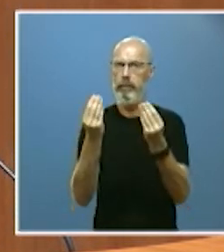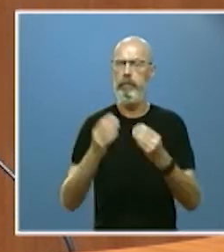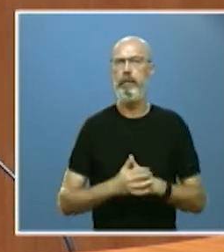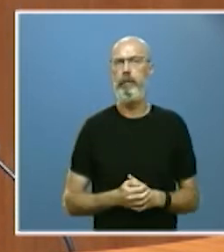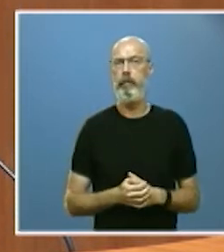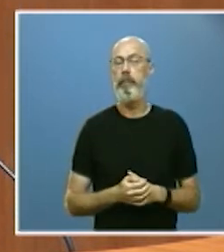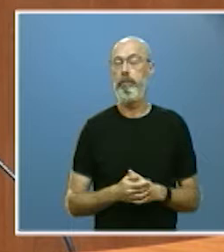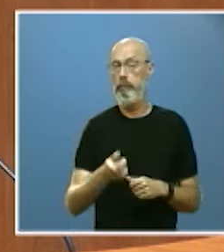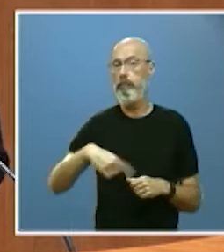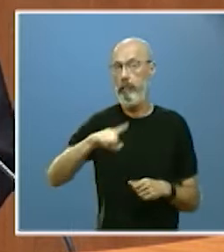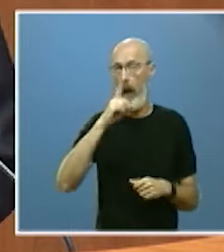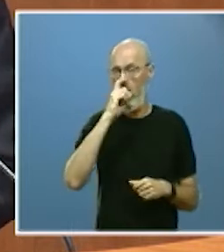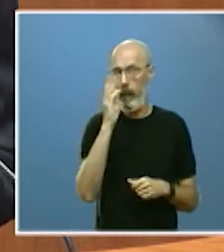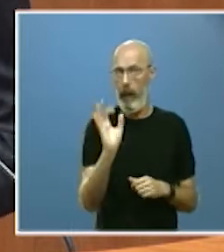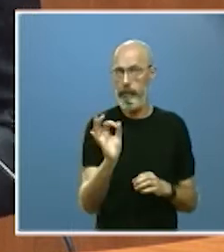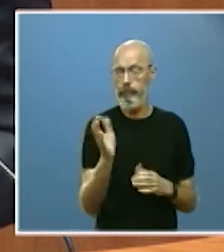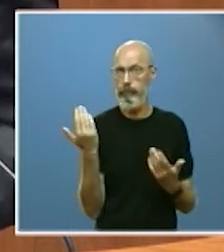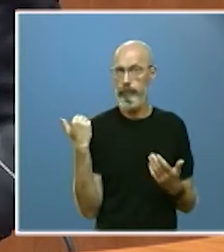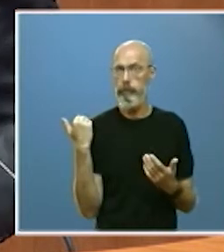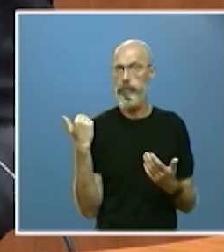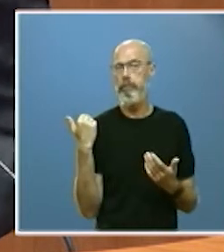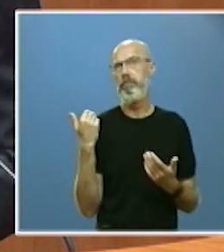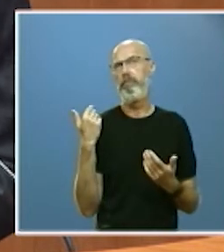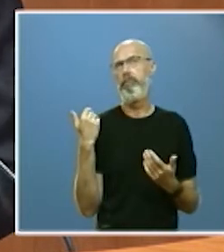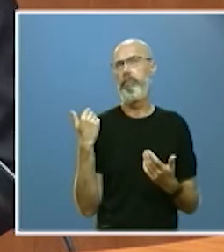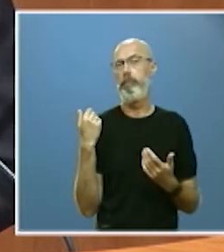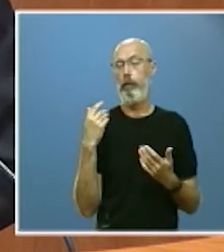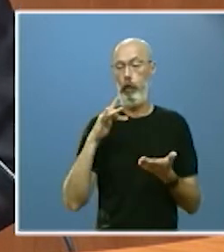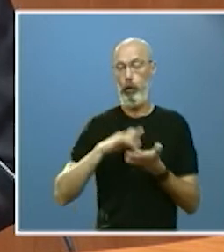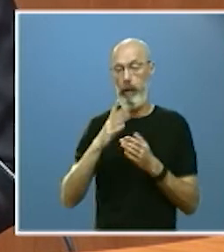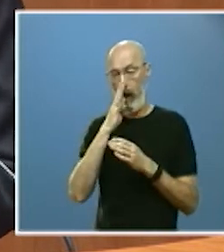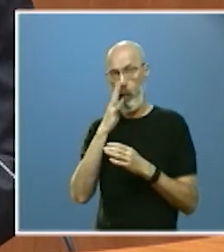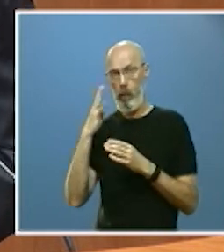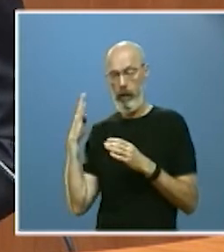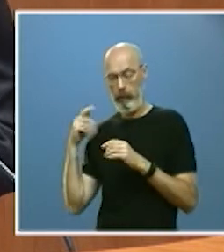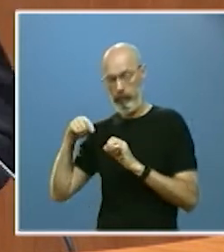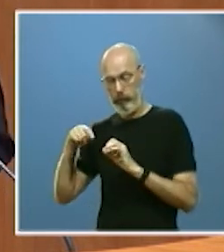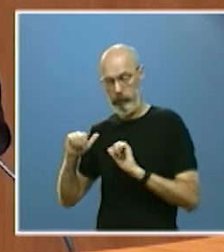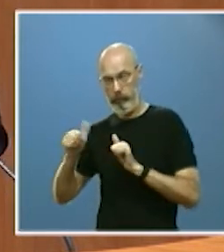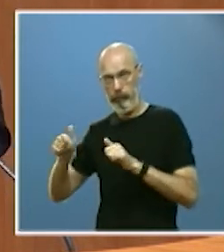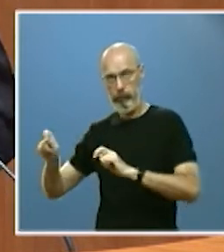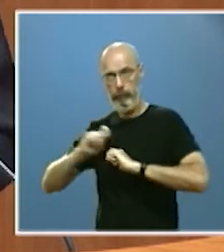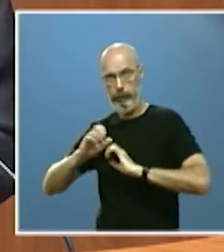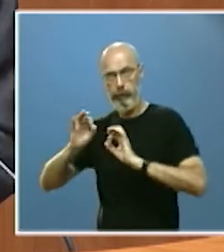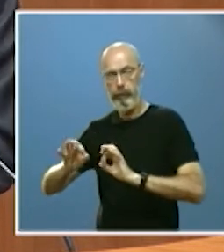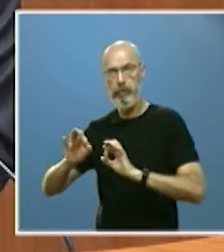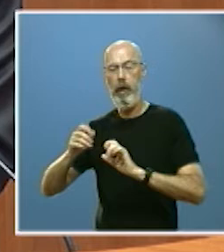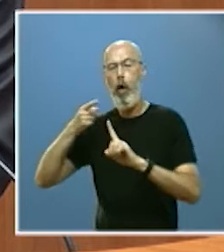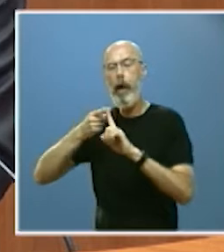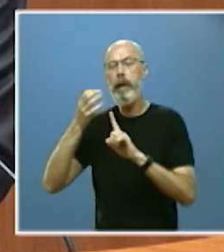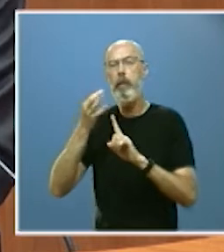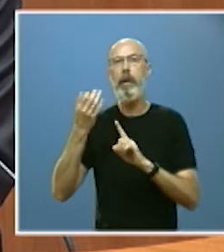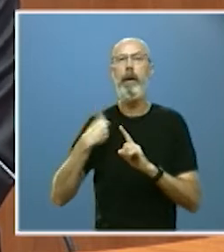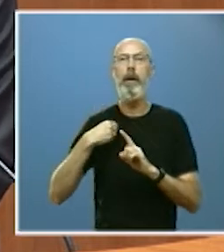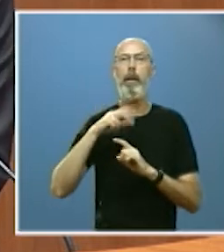Si recuerdan nos habíamos marcado en la investidura el objetivo de legislatura de alcanzar una cifra total de